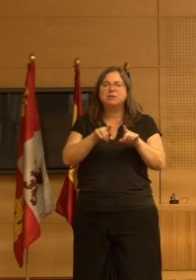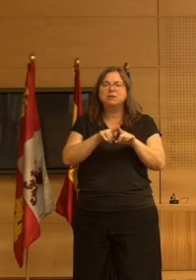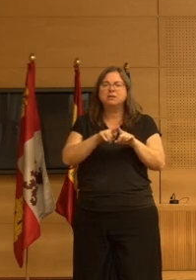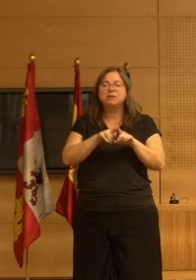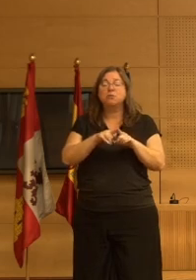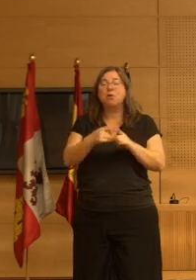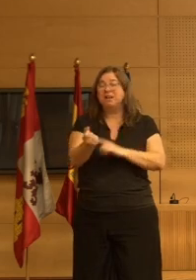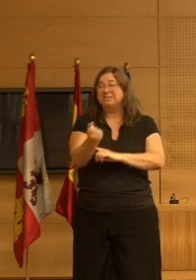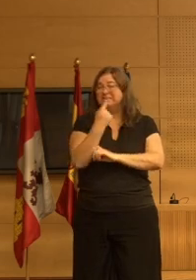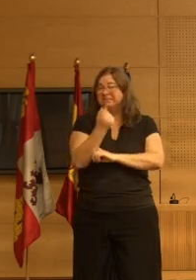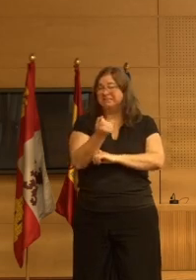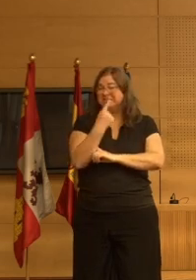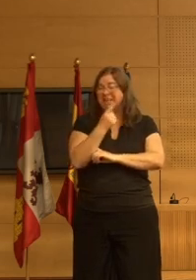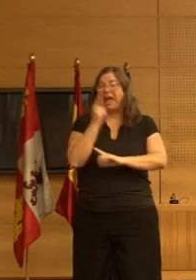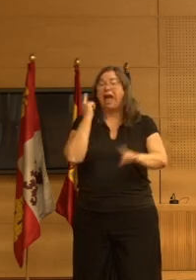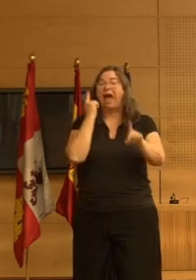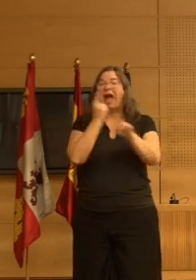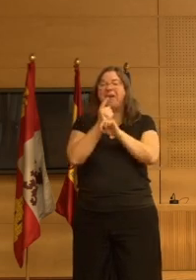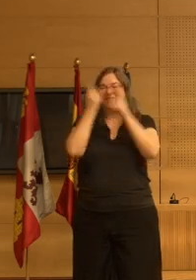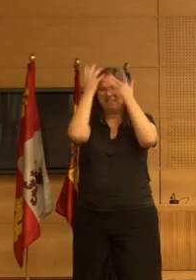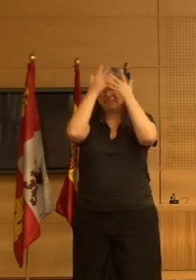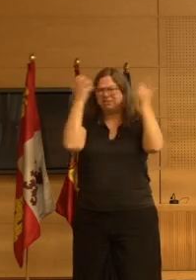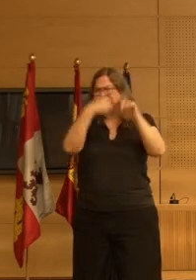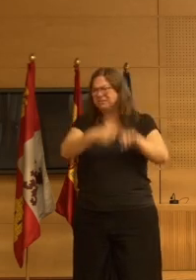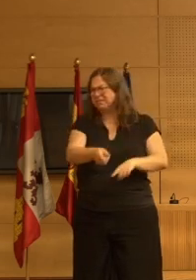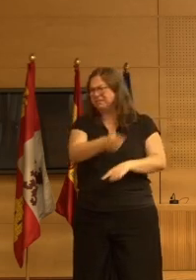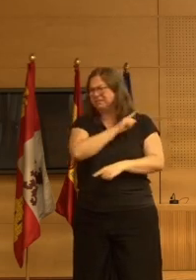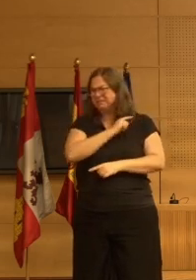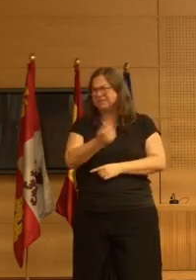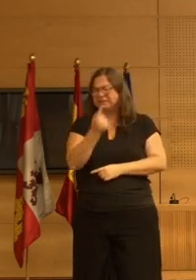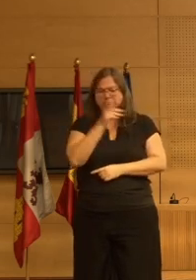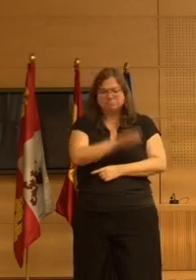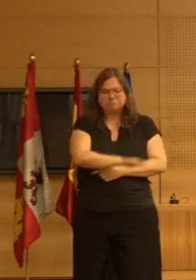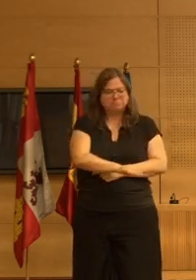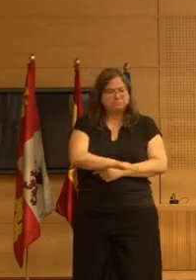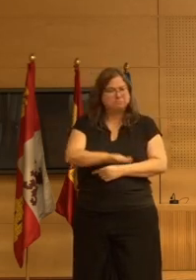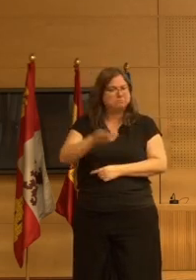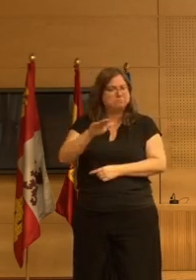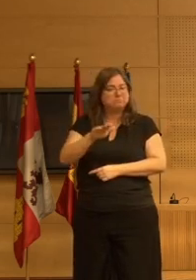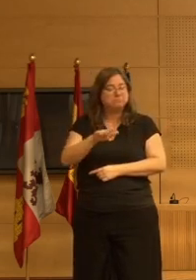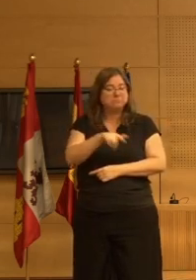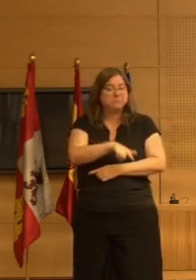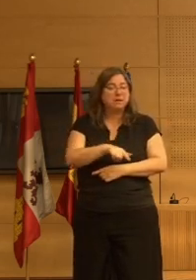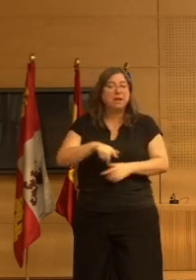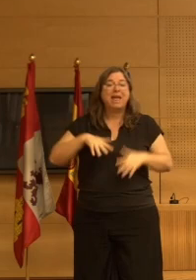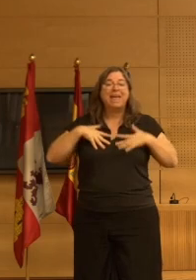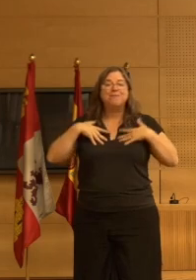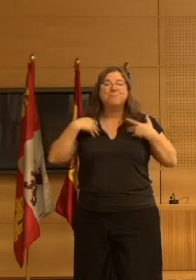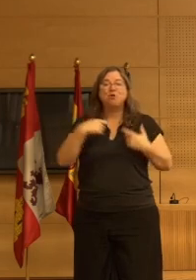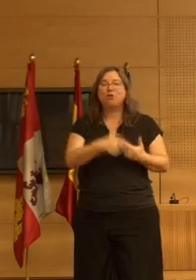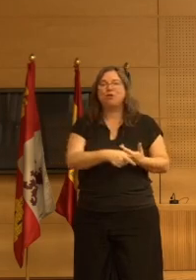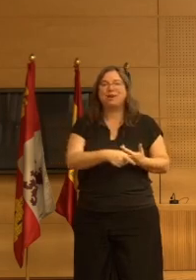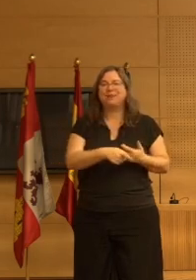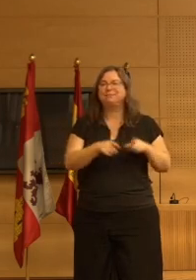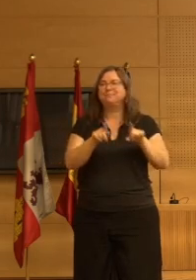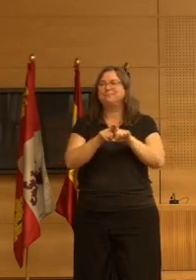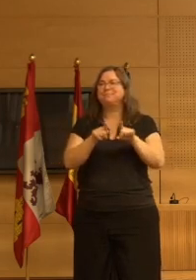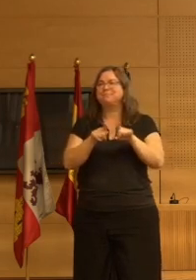antipsicóticos increíbles entonces son chavales que a nivel emocional están